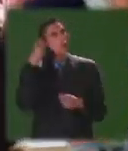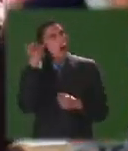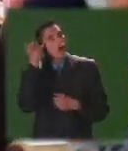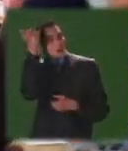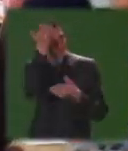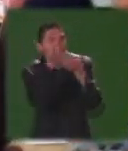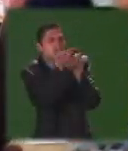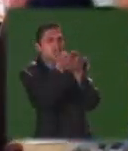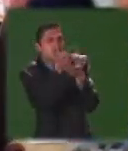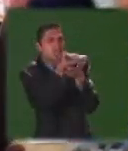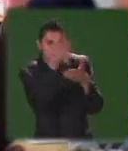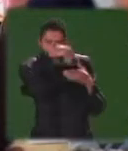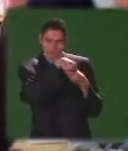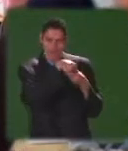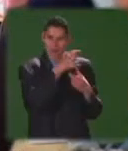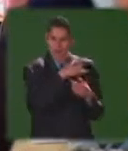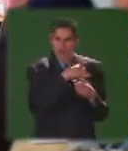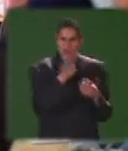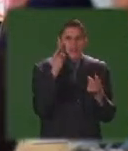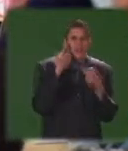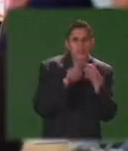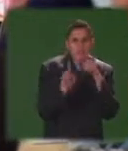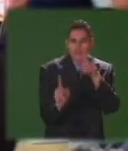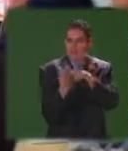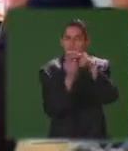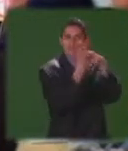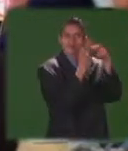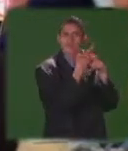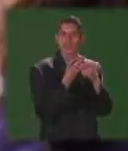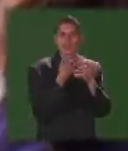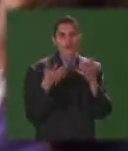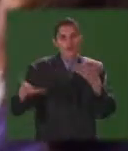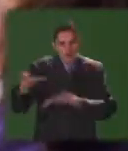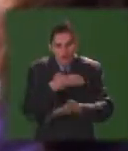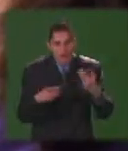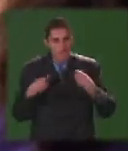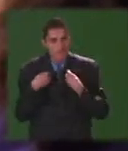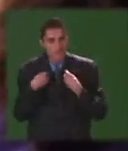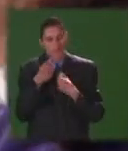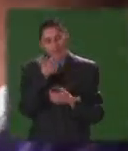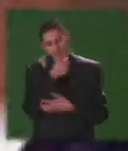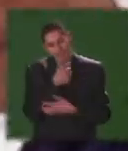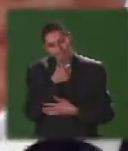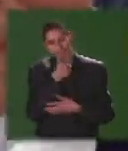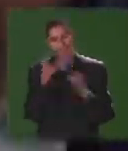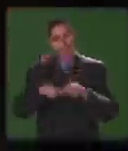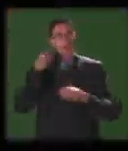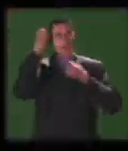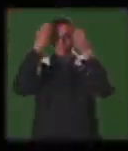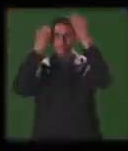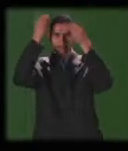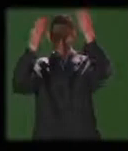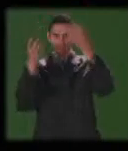y a proponer experiencias desde la academia que generen la convivencia la tolerancia y la creatividad